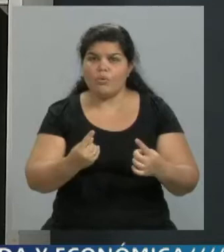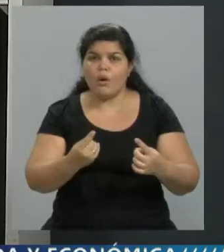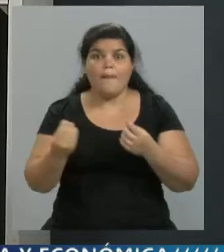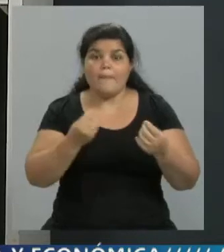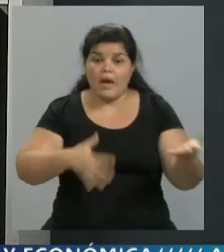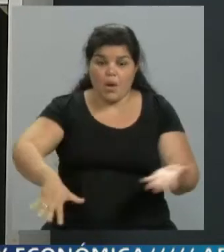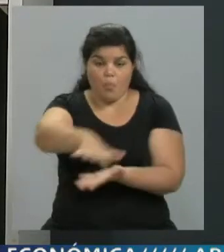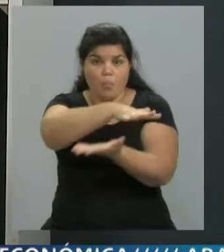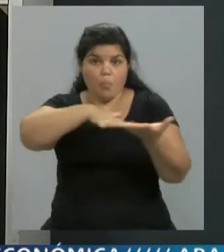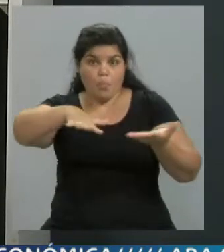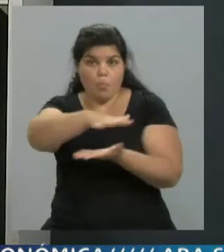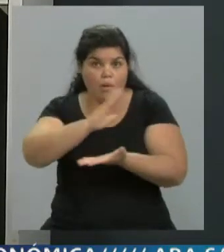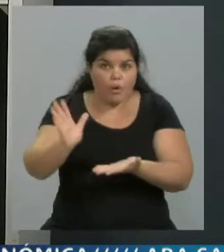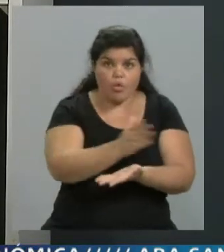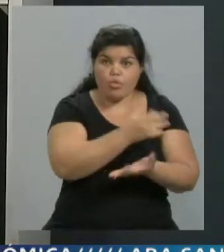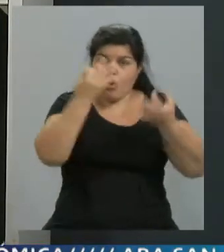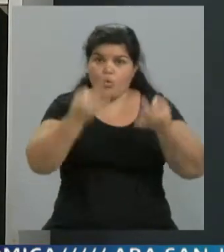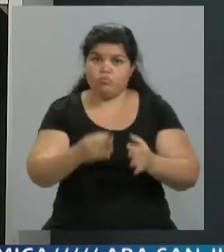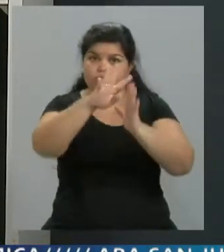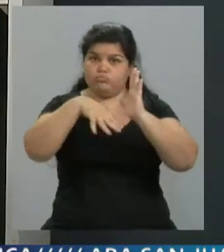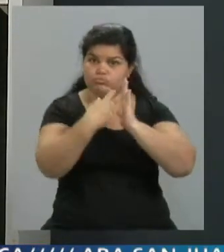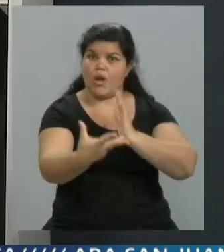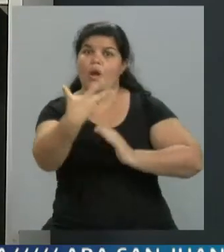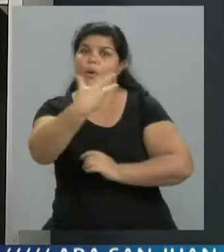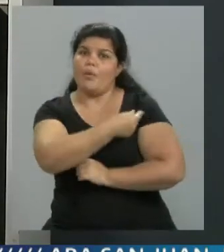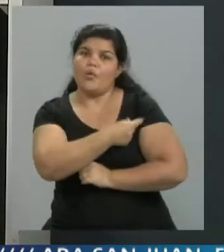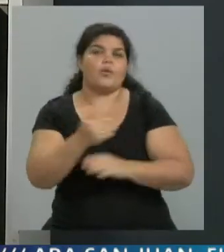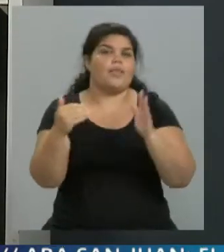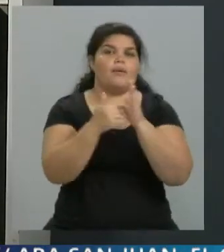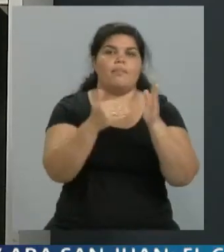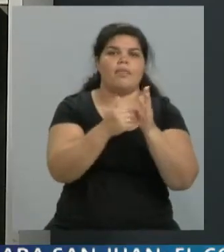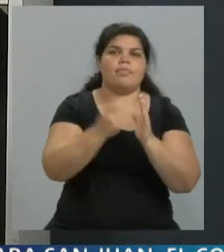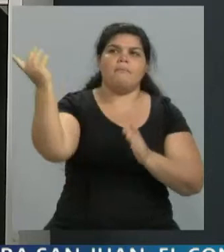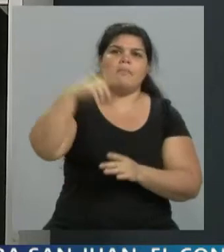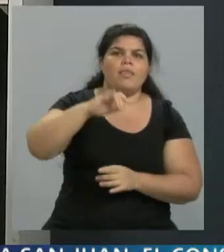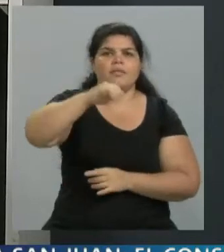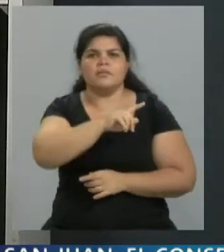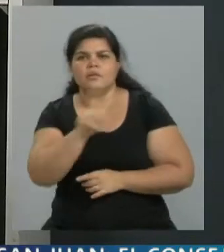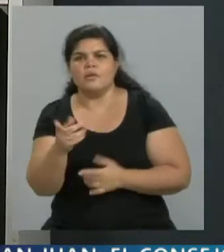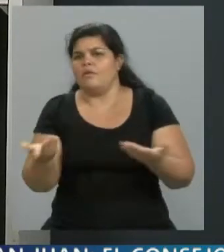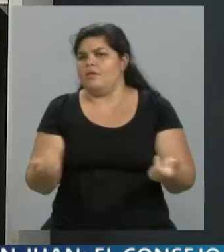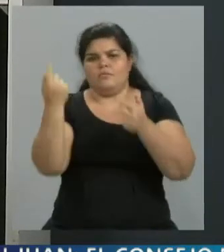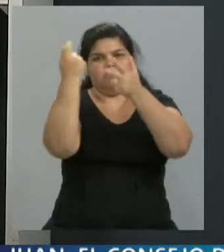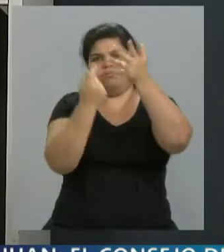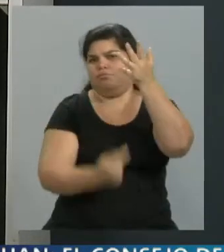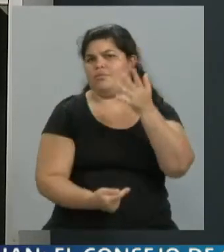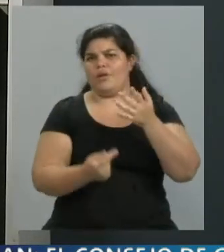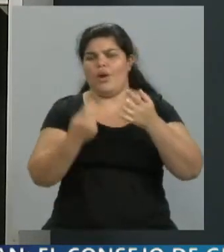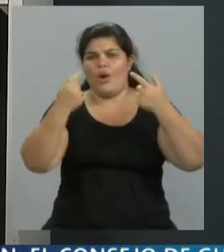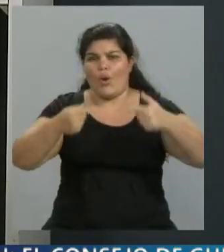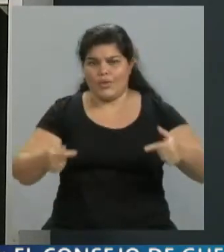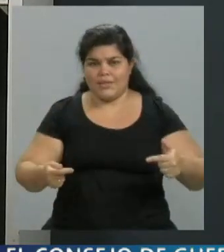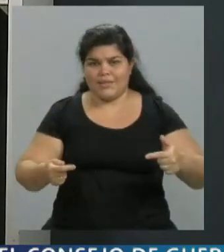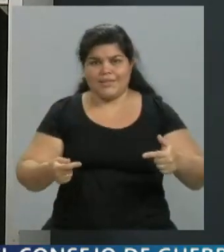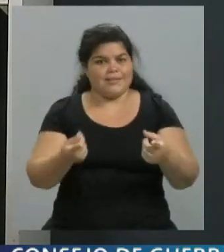hasta que empecemos a agarrar un mejor ritmo de vacunación, que además depende de si te envían las vacunas o no. Hay un montón de factores que hace que hoy por